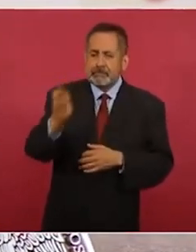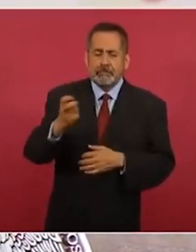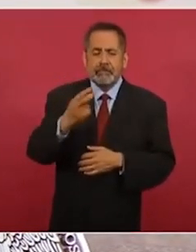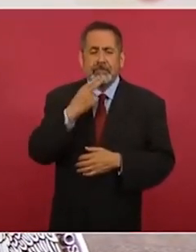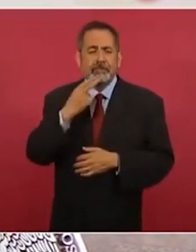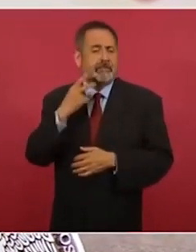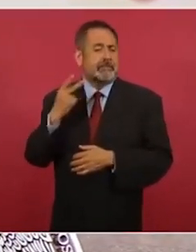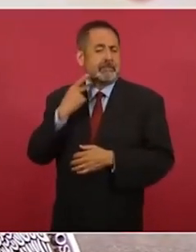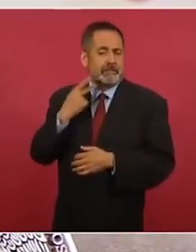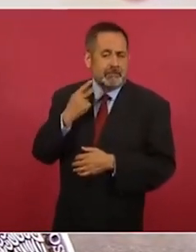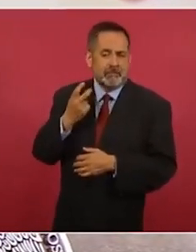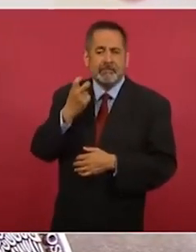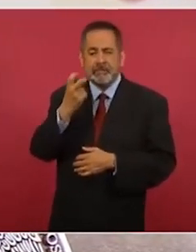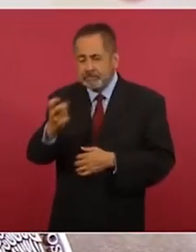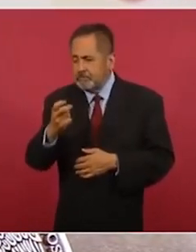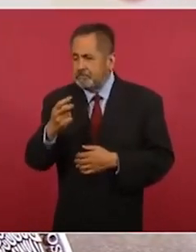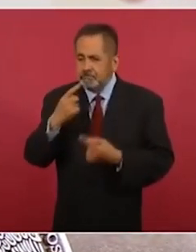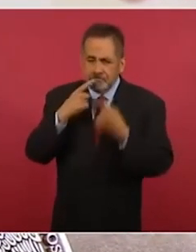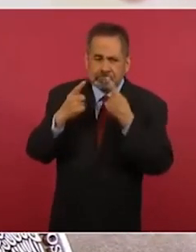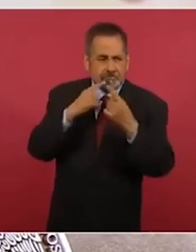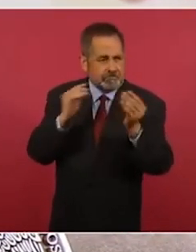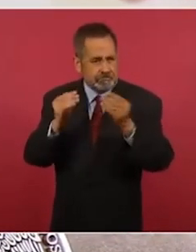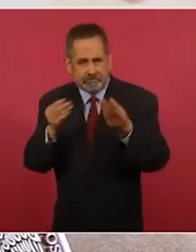política, para eso es la diplomacia.